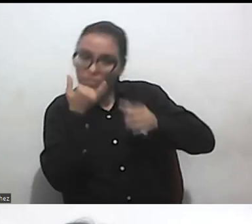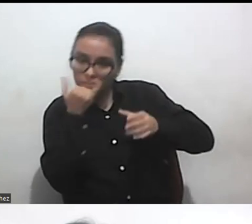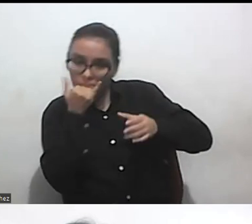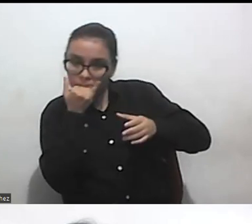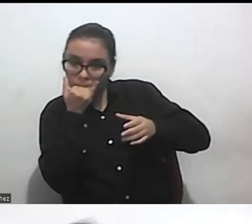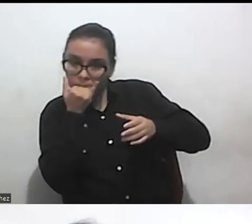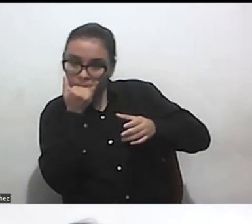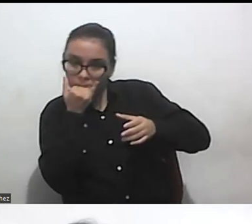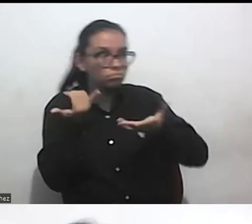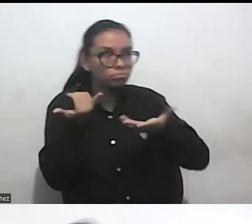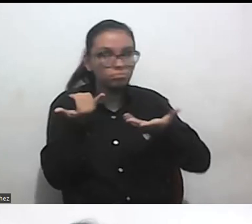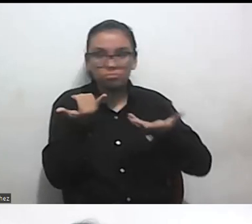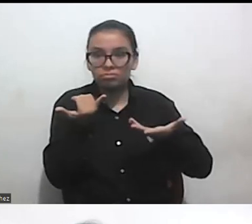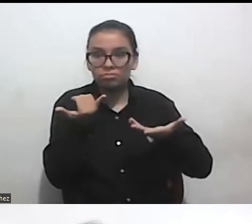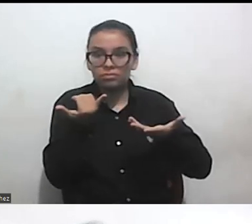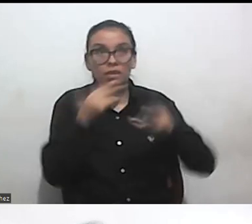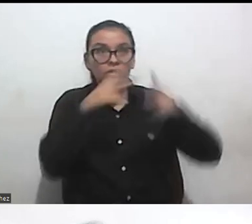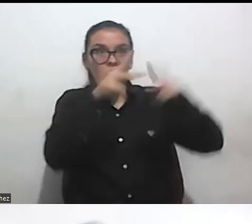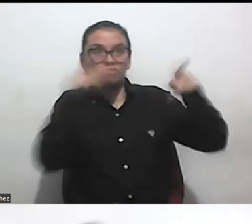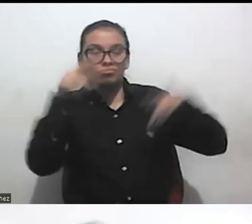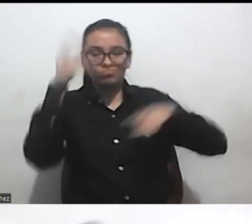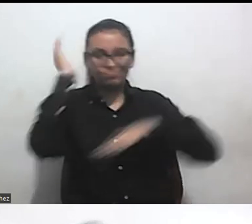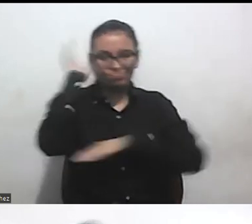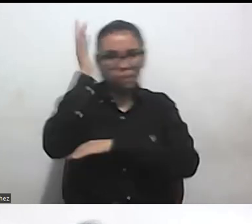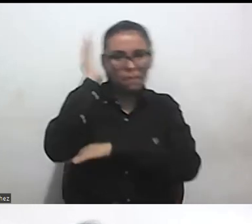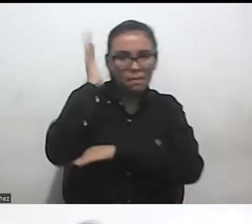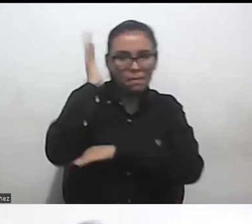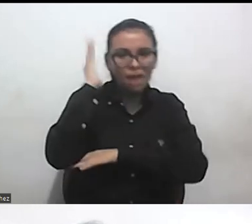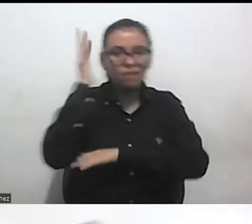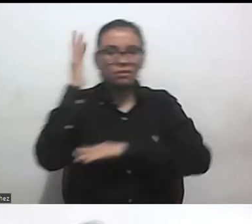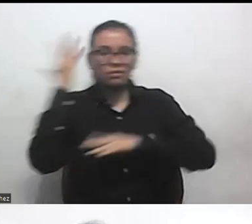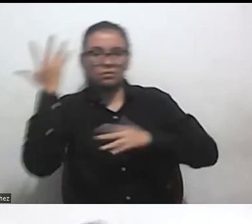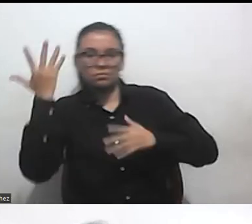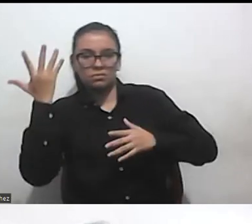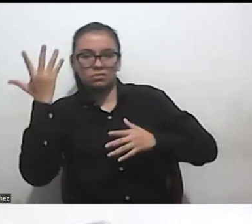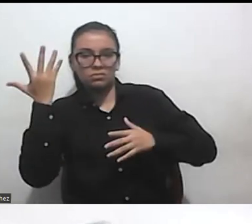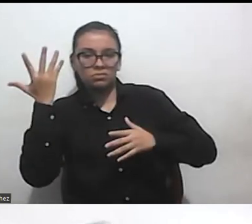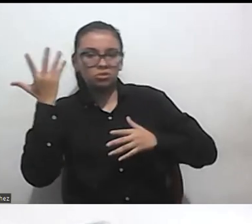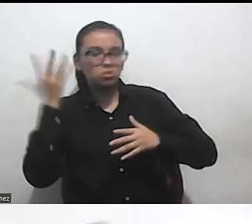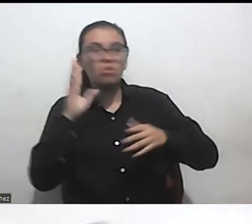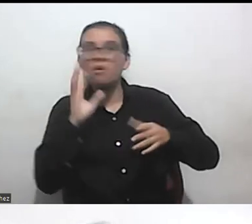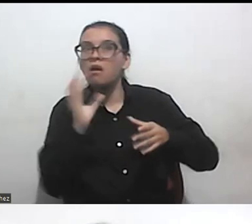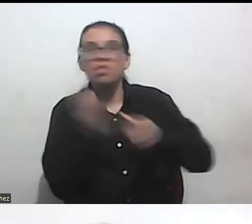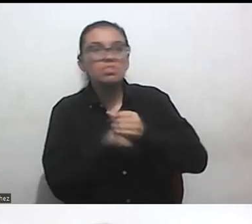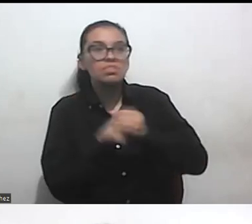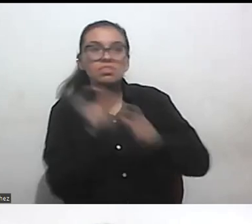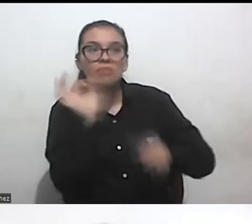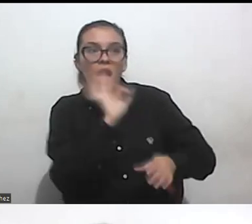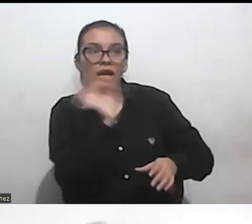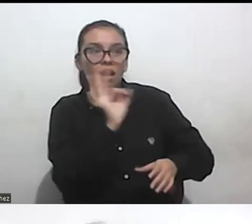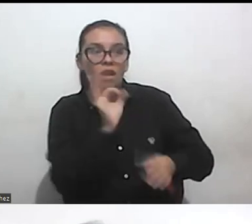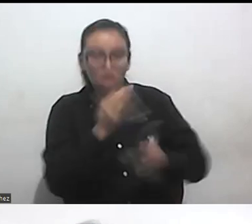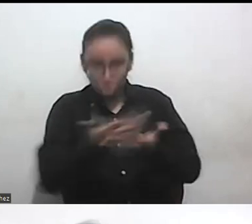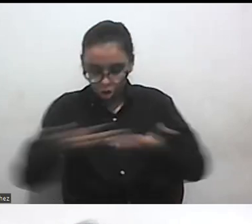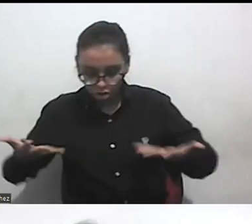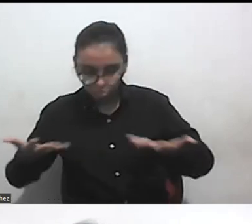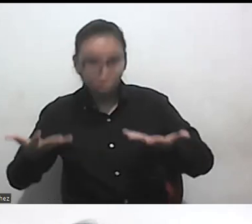que pasa con los eventos que no son accesibles que pasa con los materiales